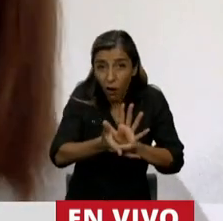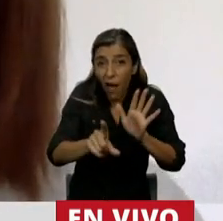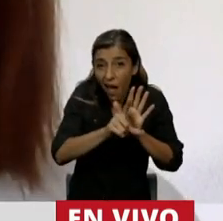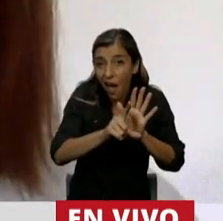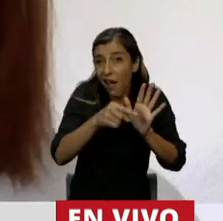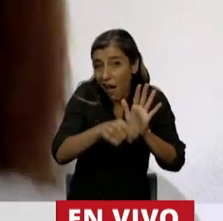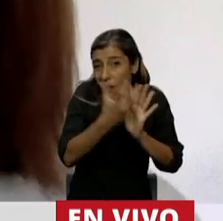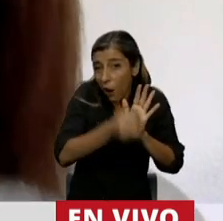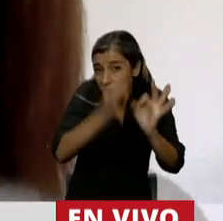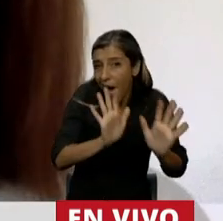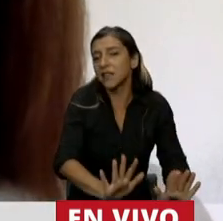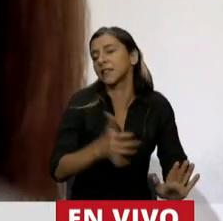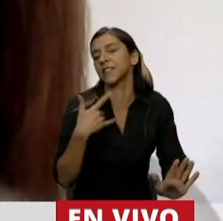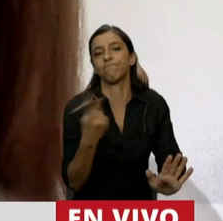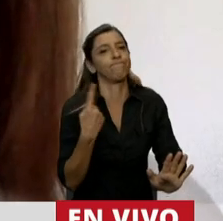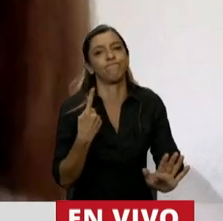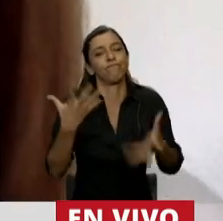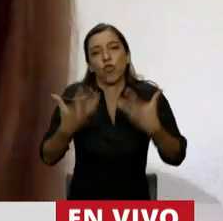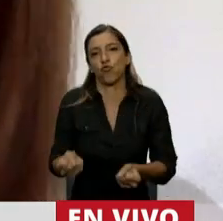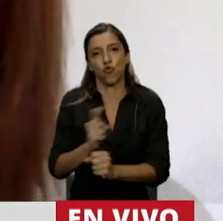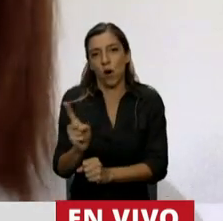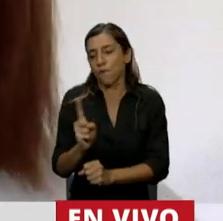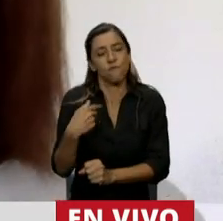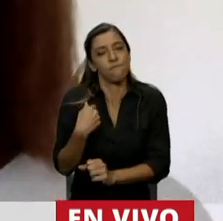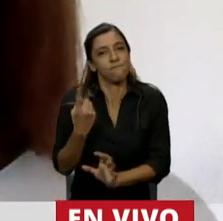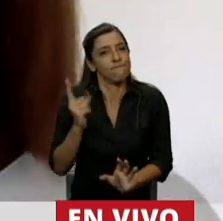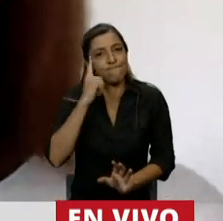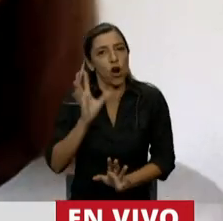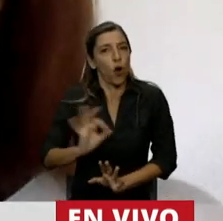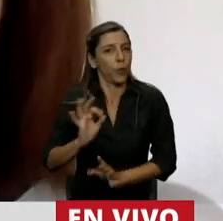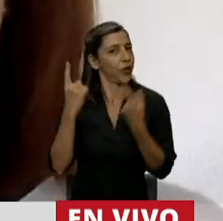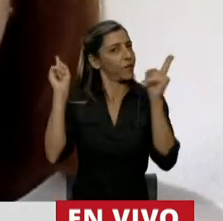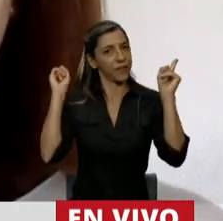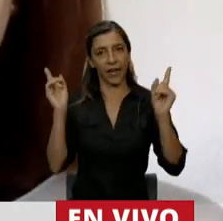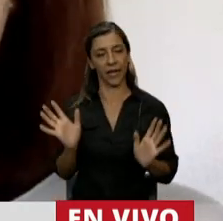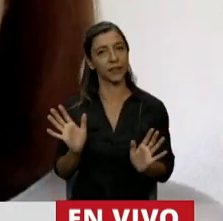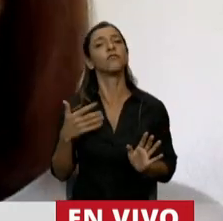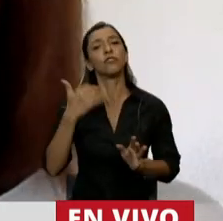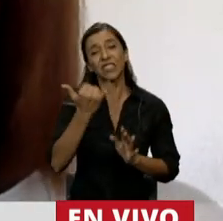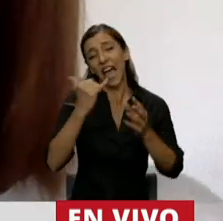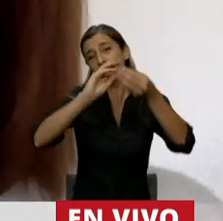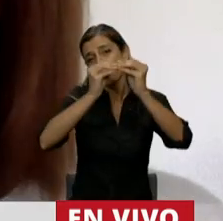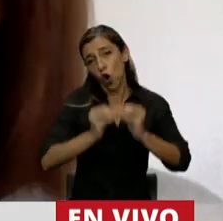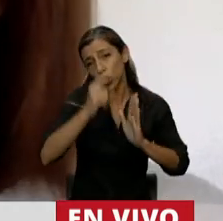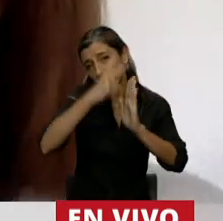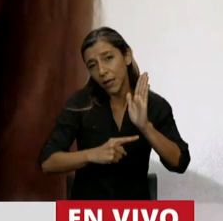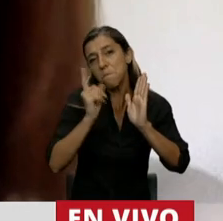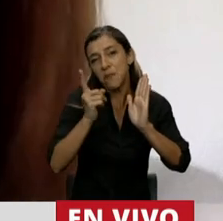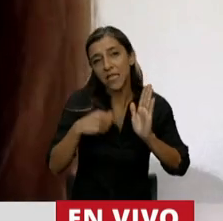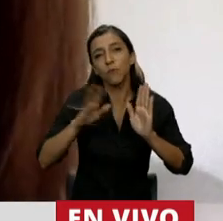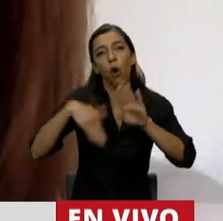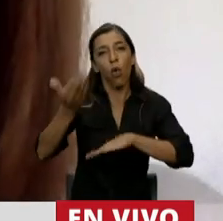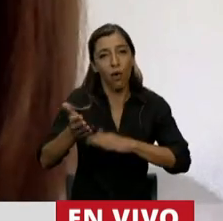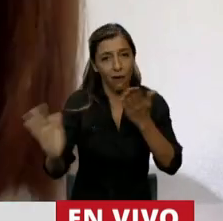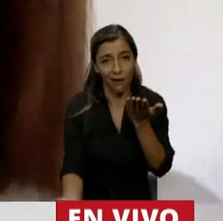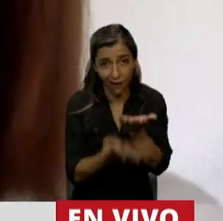eso, quiero decirle, presidente, que por todos estos motivos y aquellos que usted nos va a permitir insertar, quiero